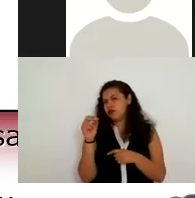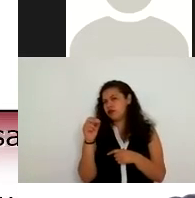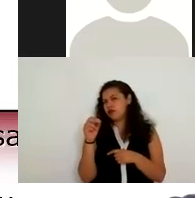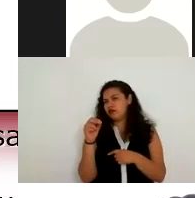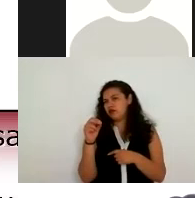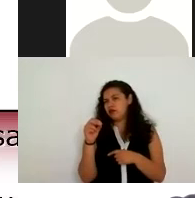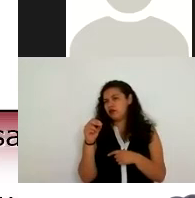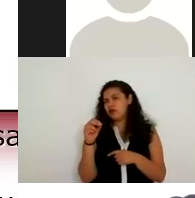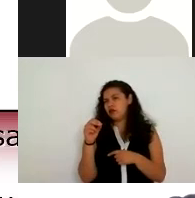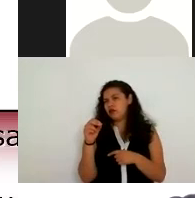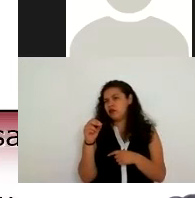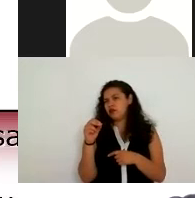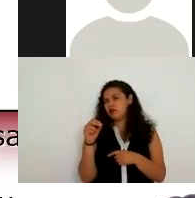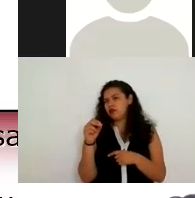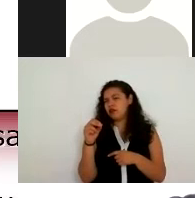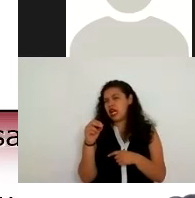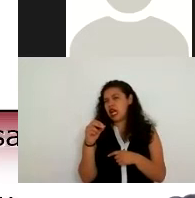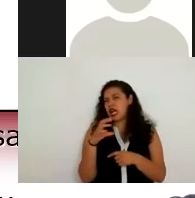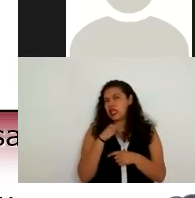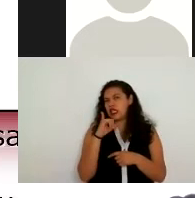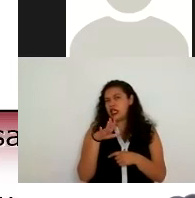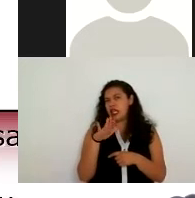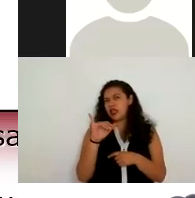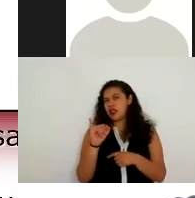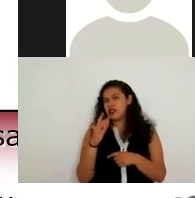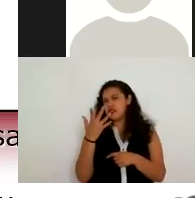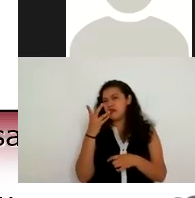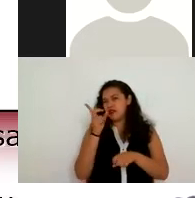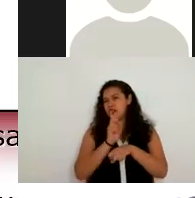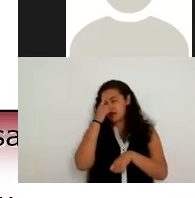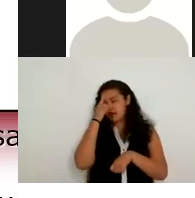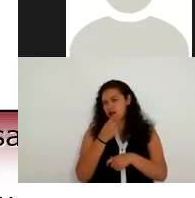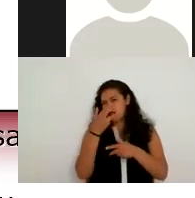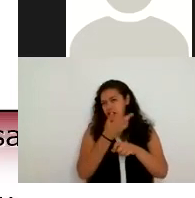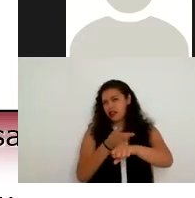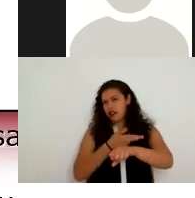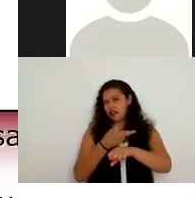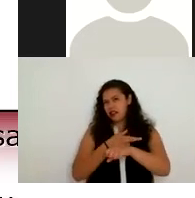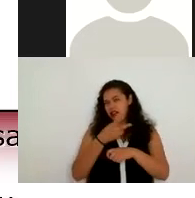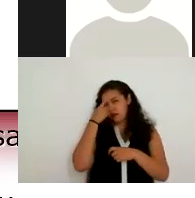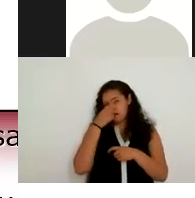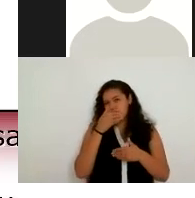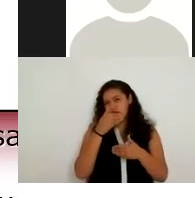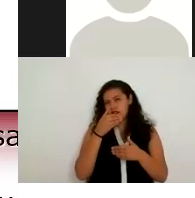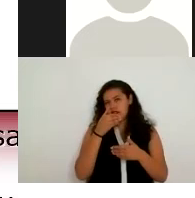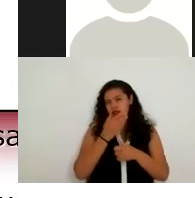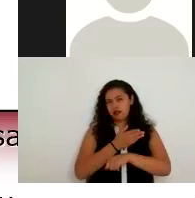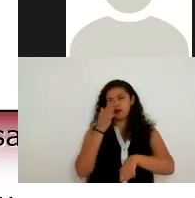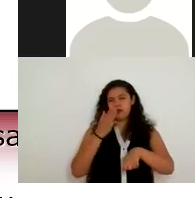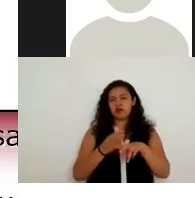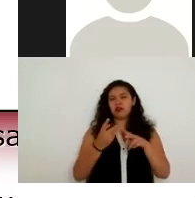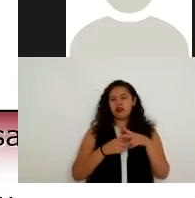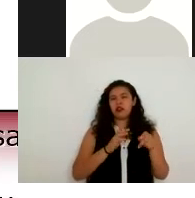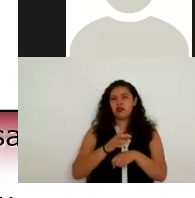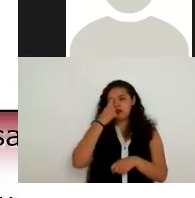un máximo de 50 días para que resuelva en pleno la procedencia de esta sanción notifica la